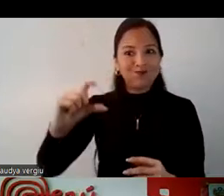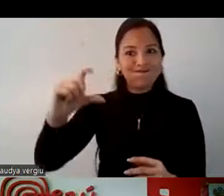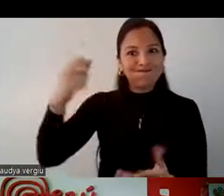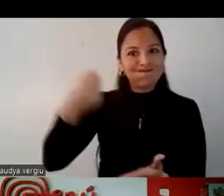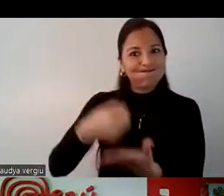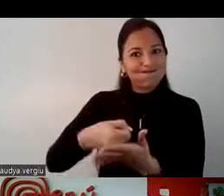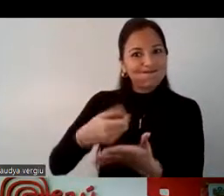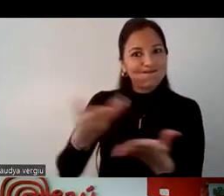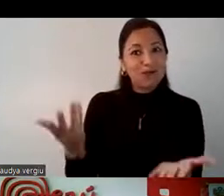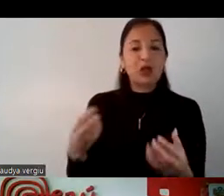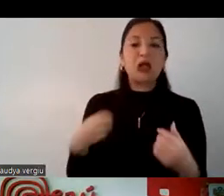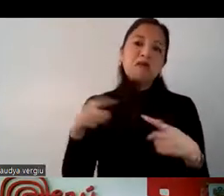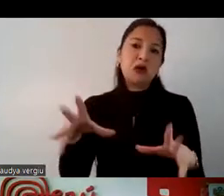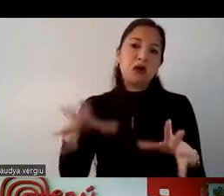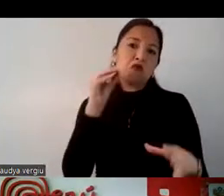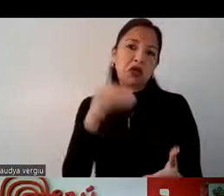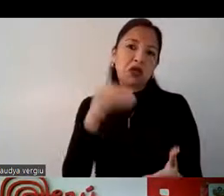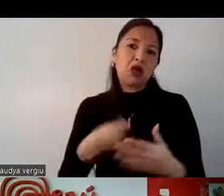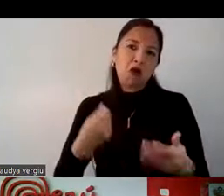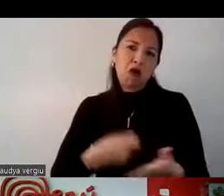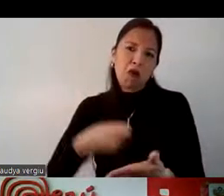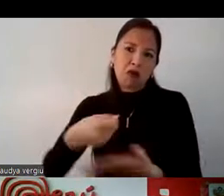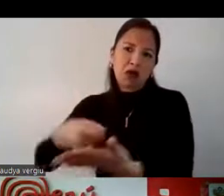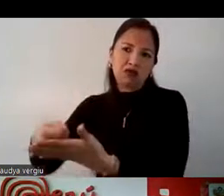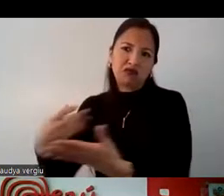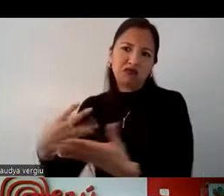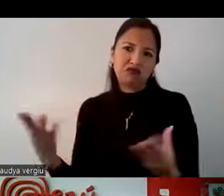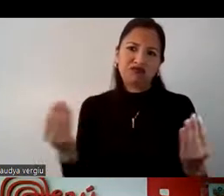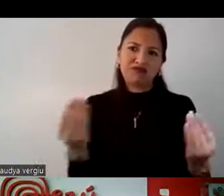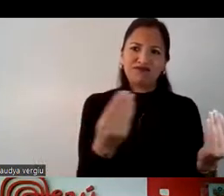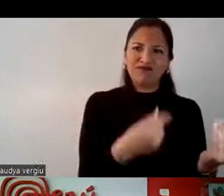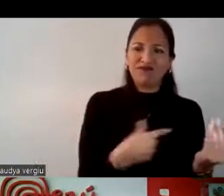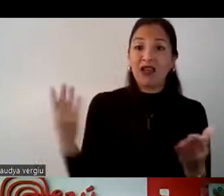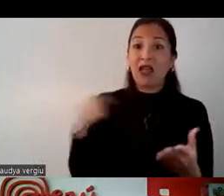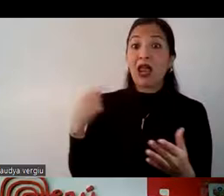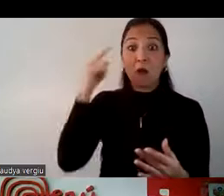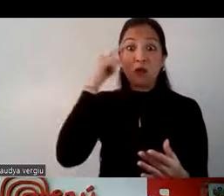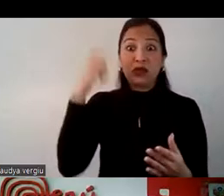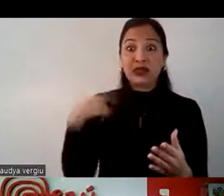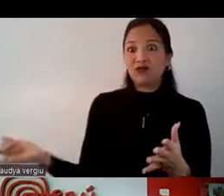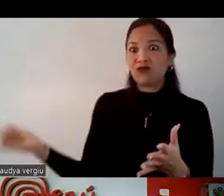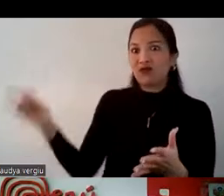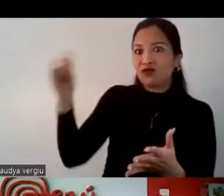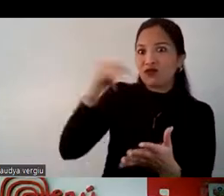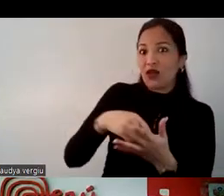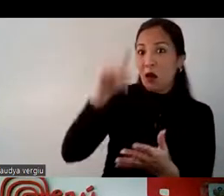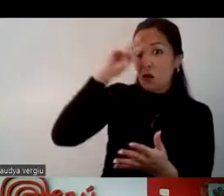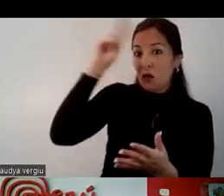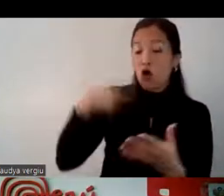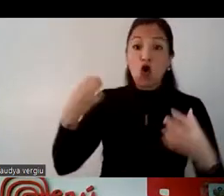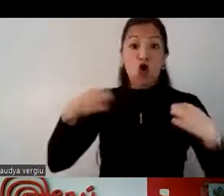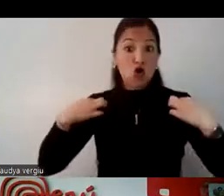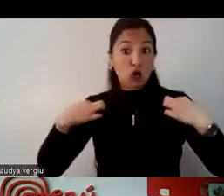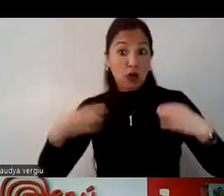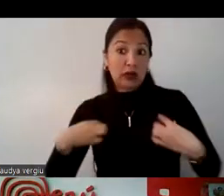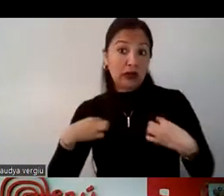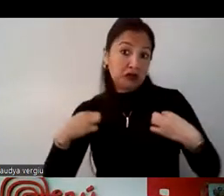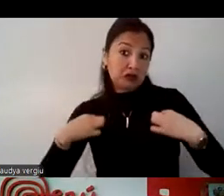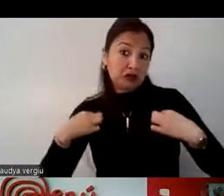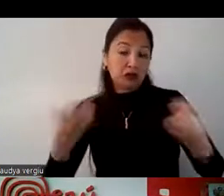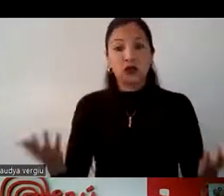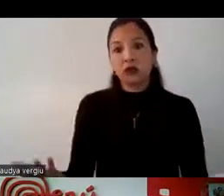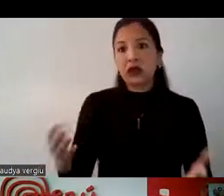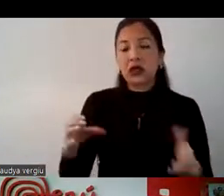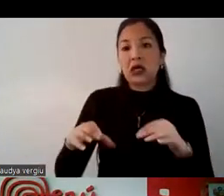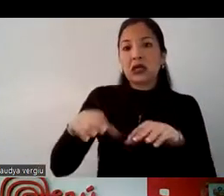muchas compras. Ellos van con una mentalidad de traer cosas de Perú. Cosas desde desde ropa que van a usar en el día a día,